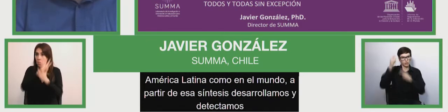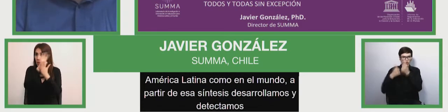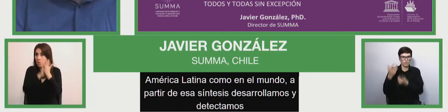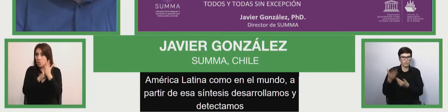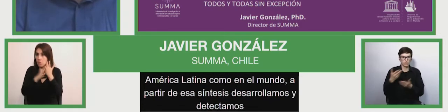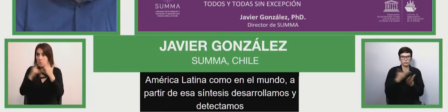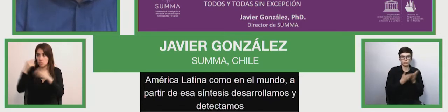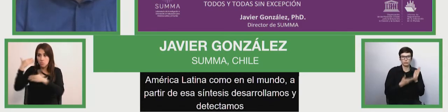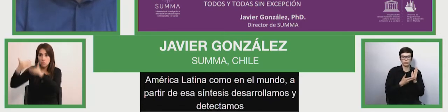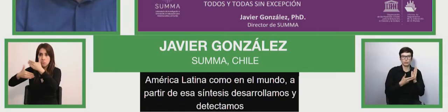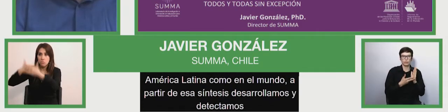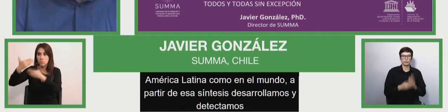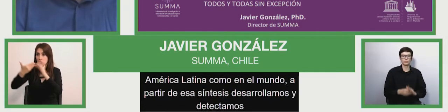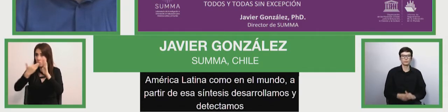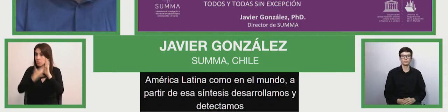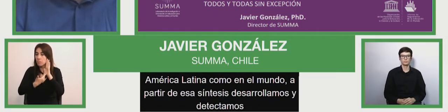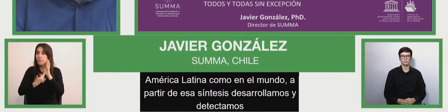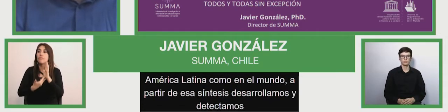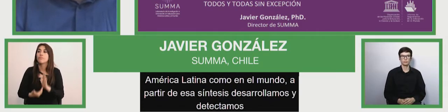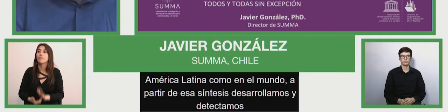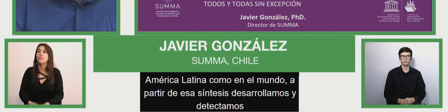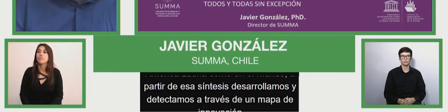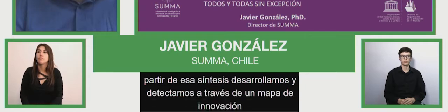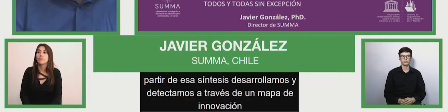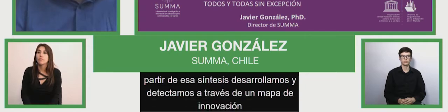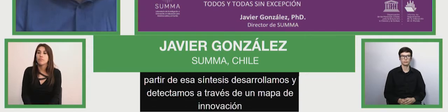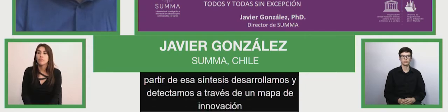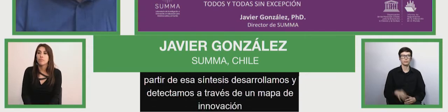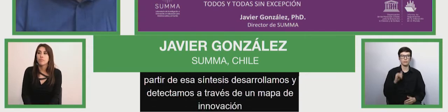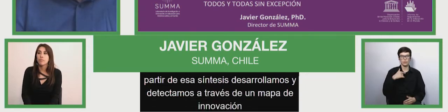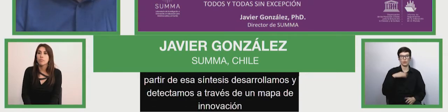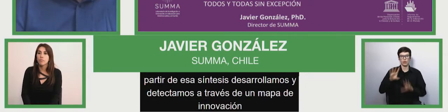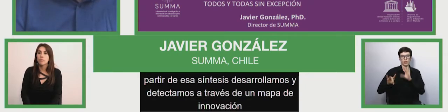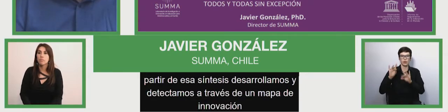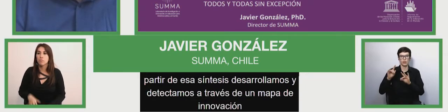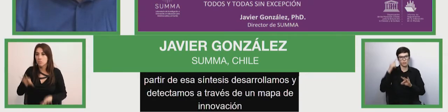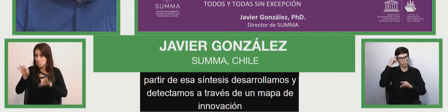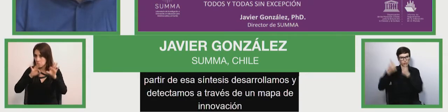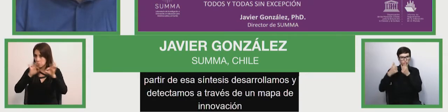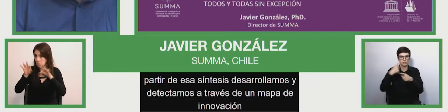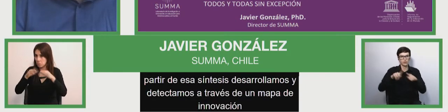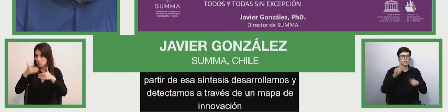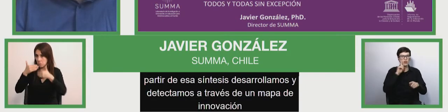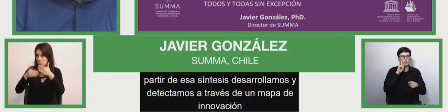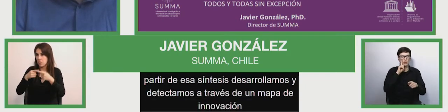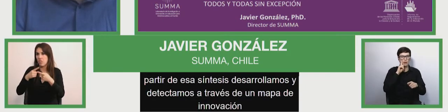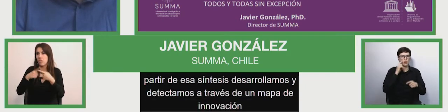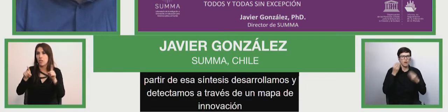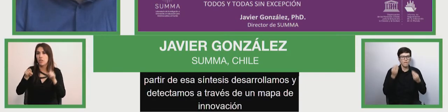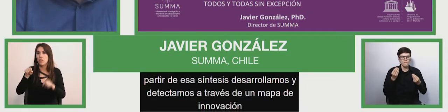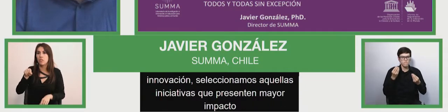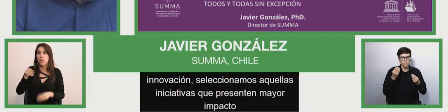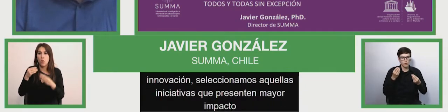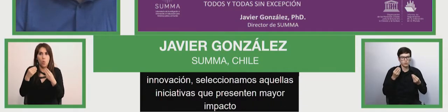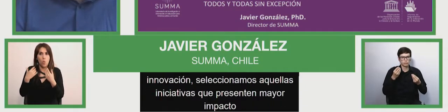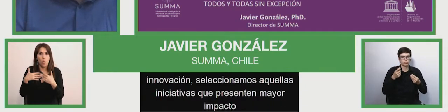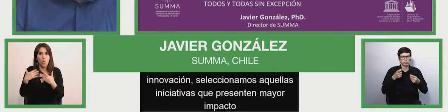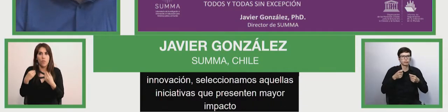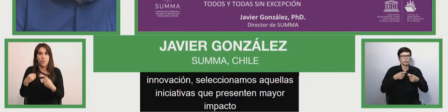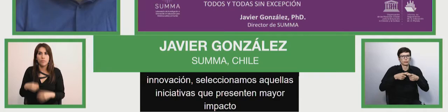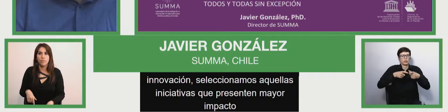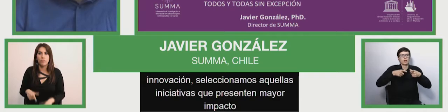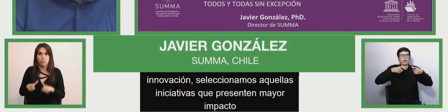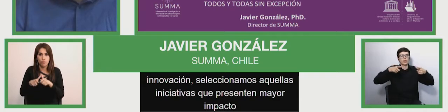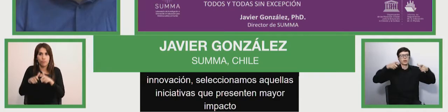innovation map, we select those initiatives which seem to have greater impact in the different relevant